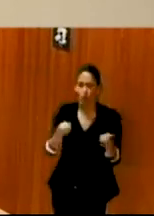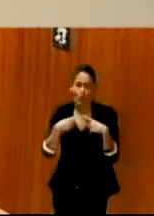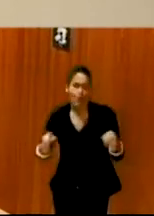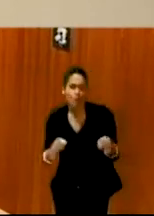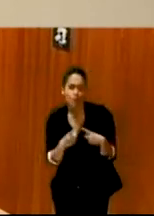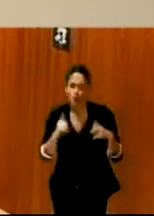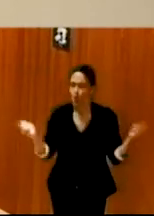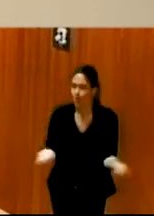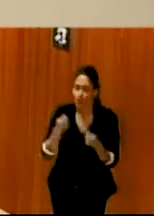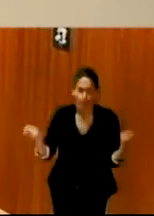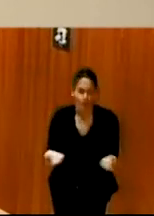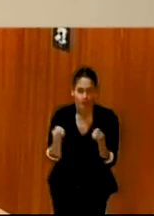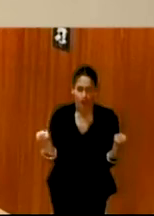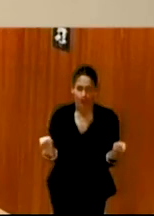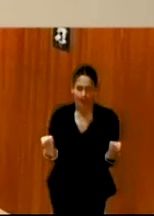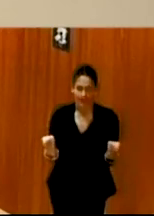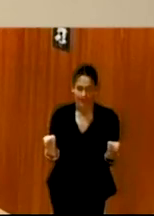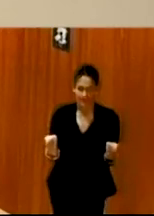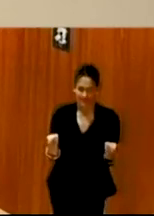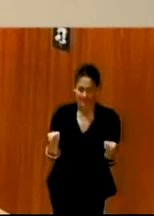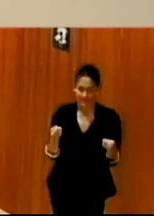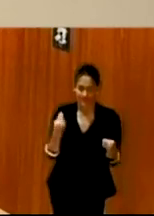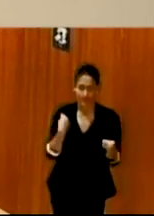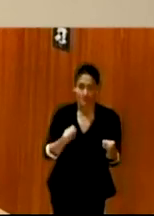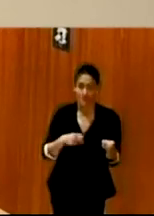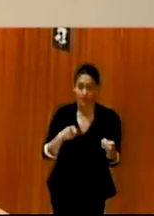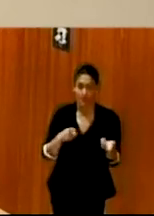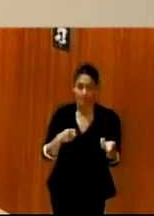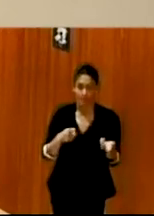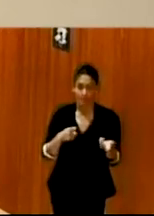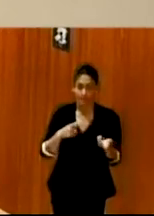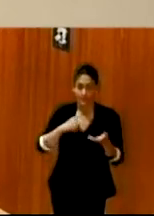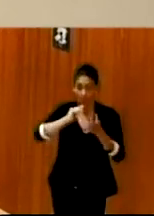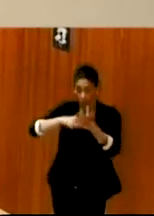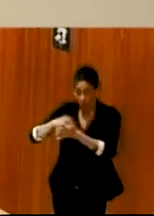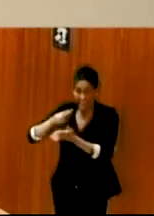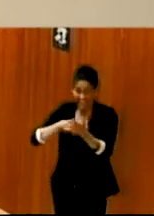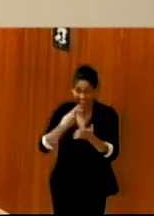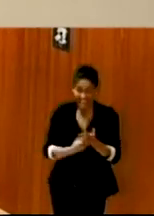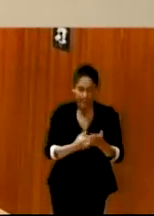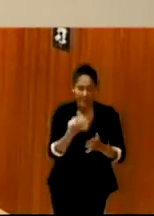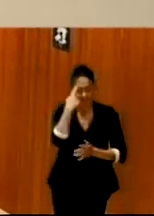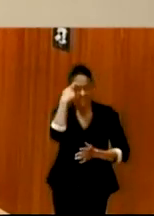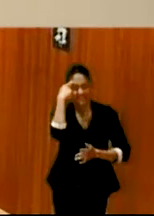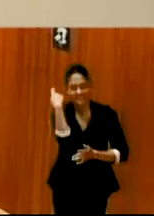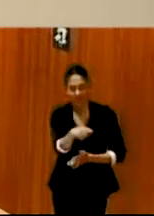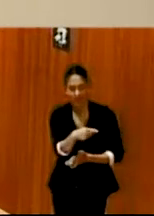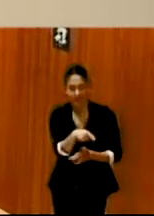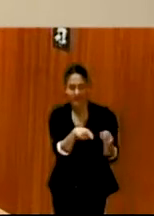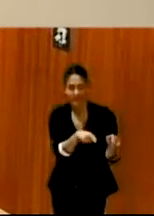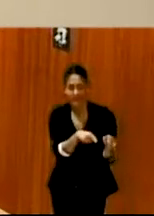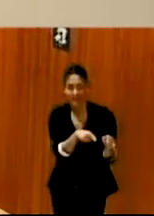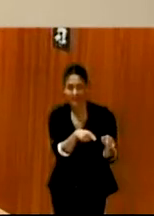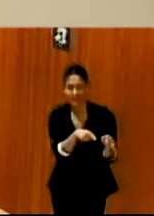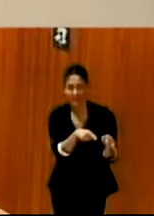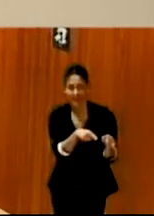promotores que contratan, las promotoras que contratan intérpretes, necesitan tener alguien